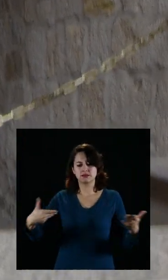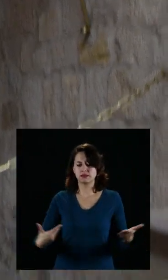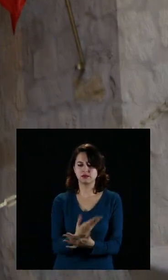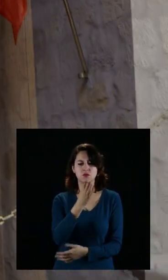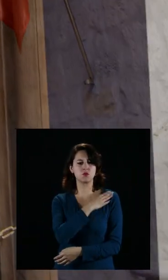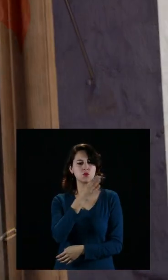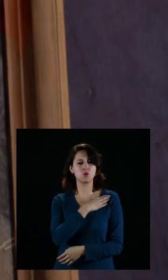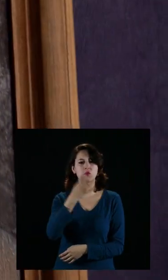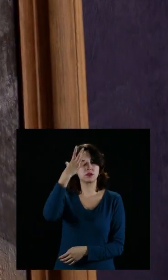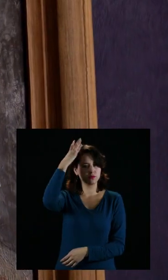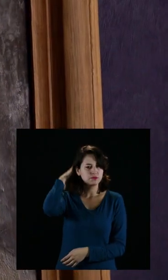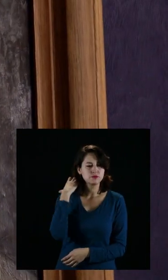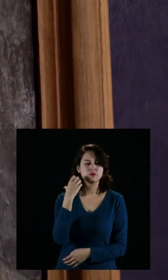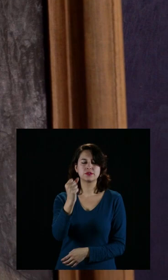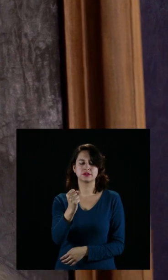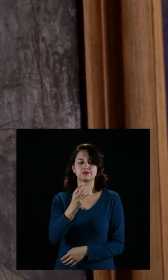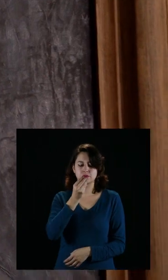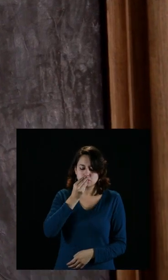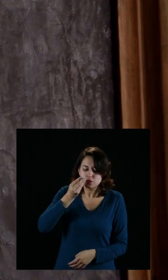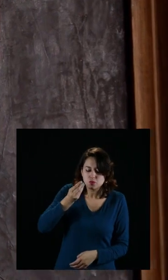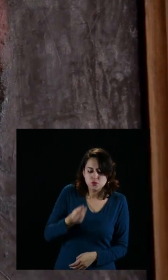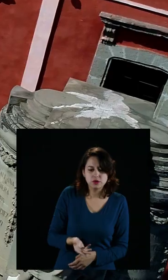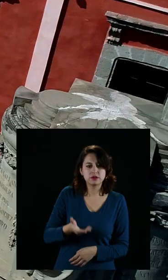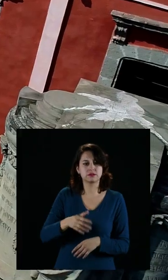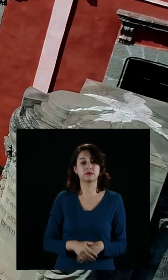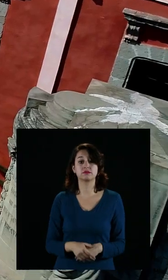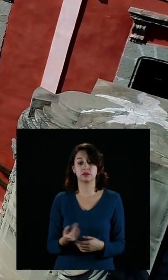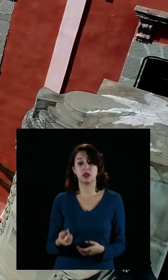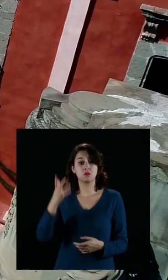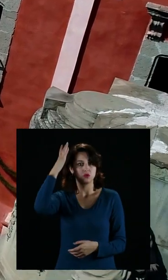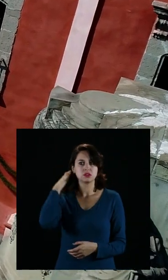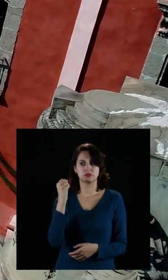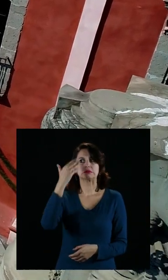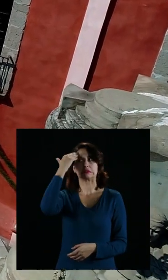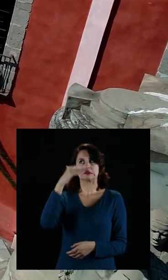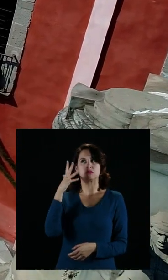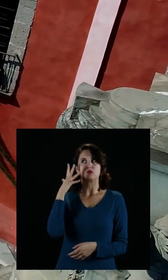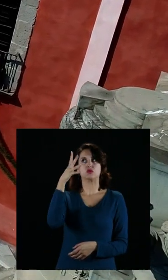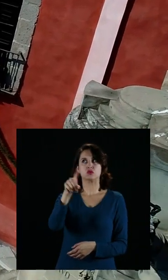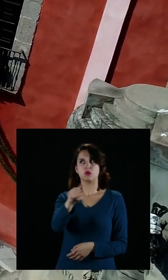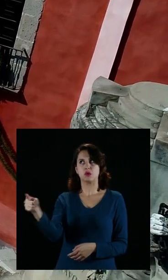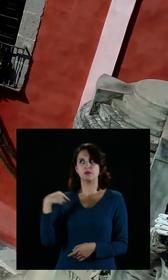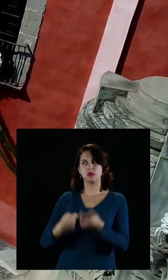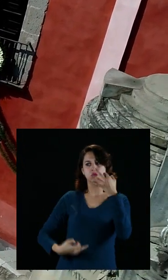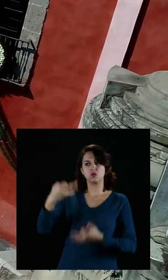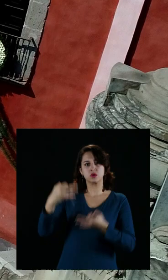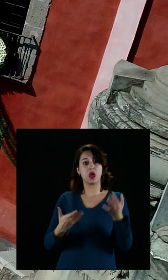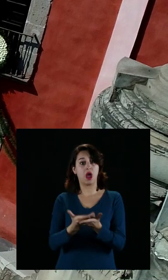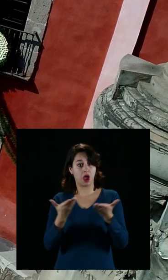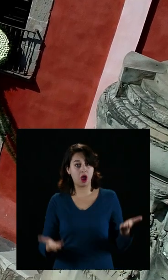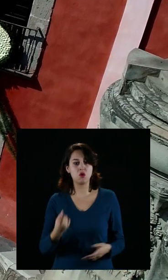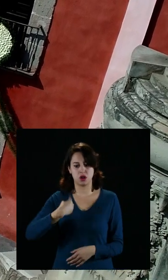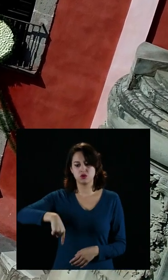de gente buena como Morelos. Morelos temía el juicio de la historia. Todos los servidores